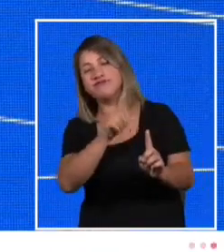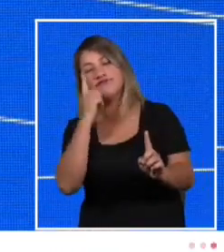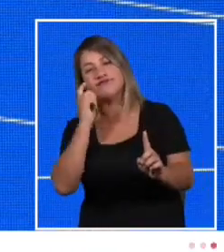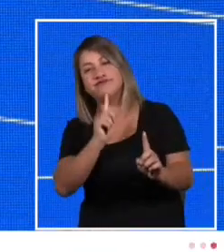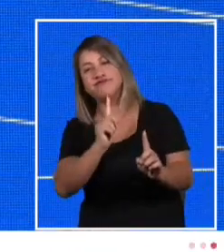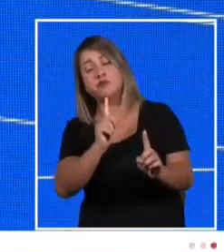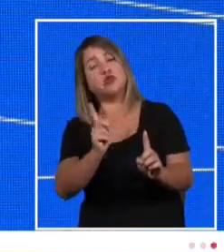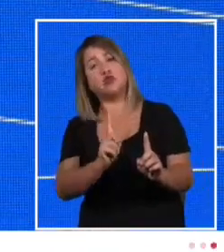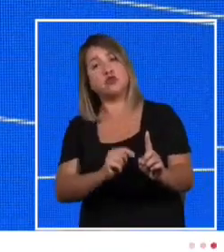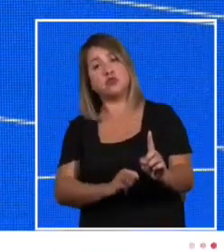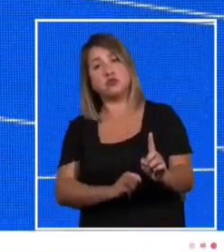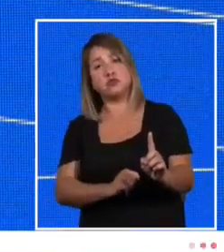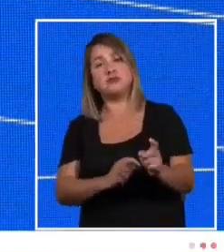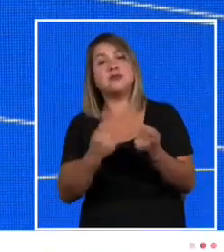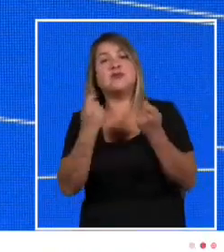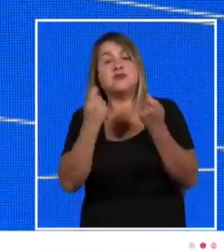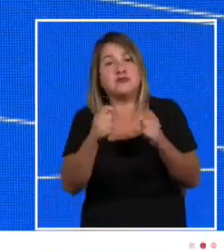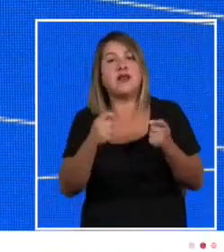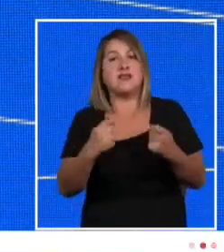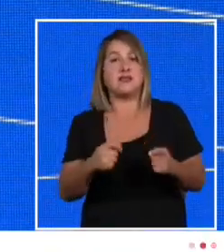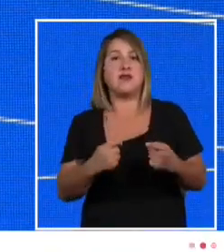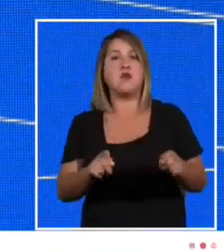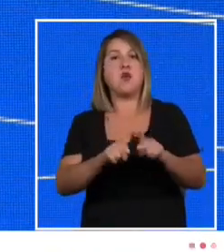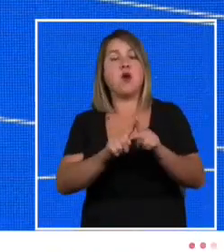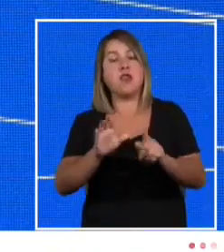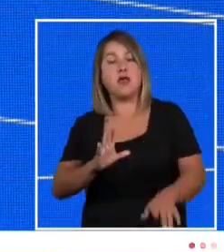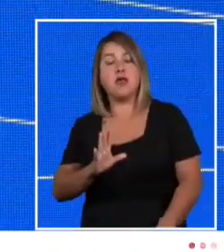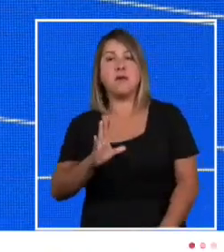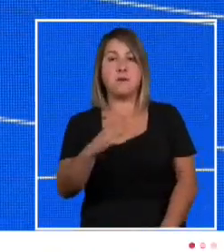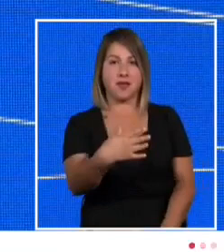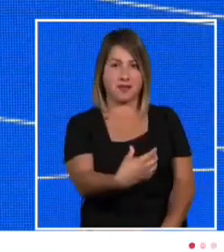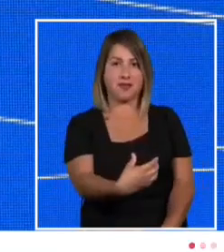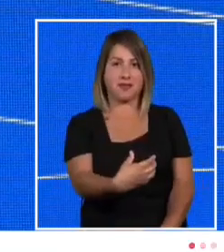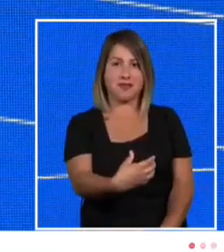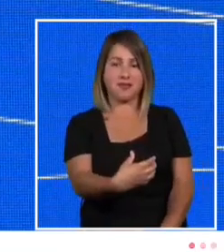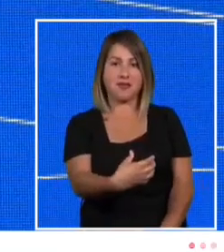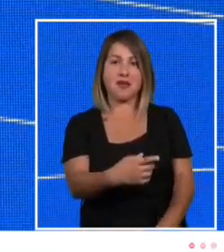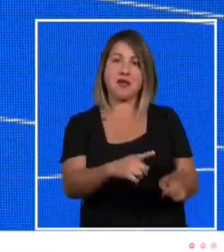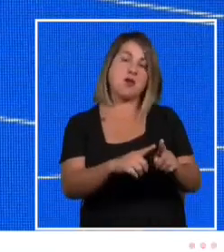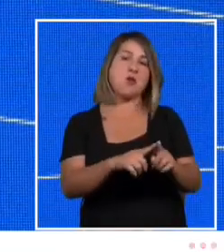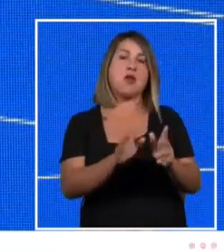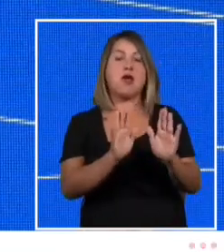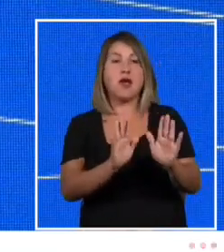Tratemos de mirarnos con empatía, también con clemencia.